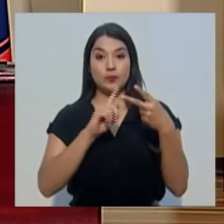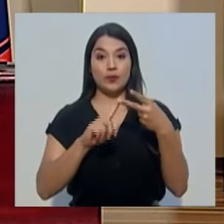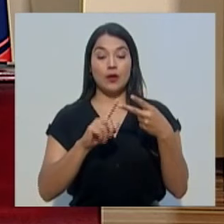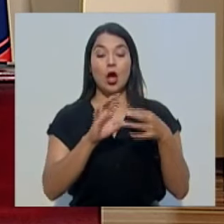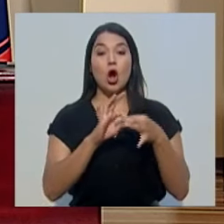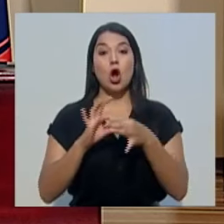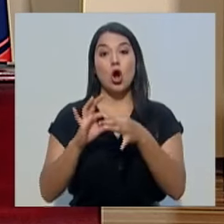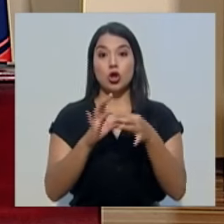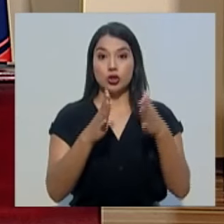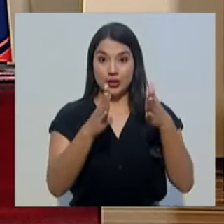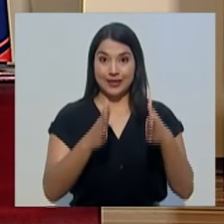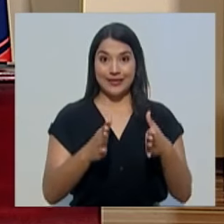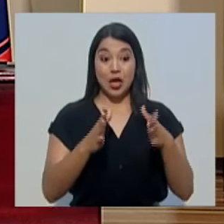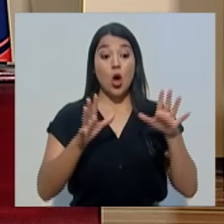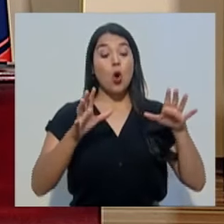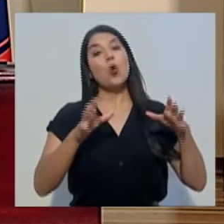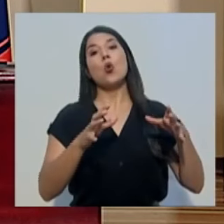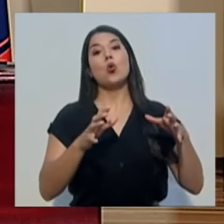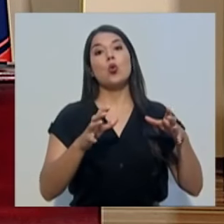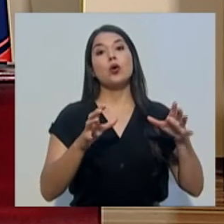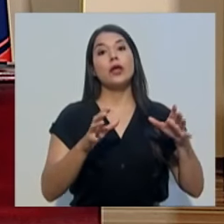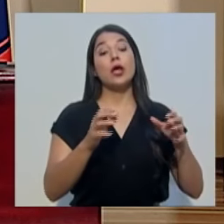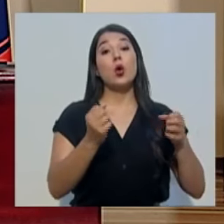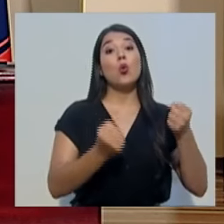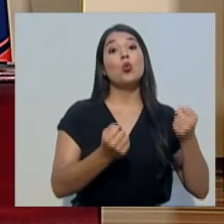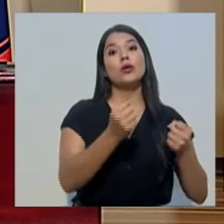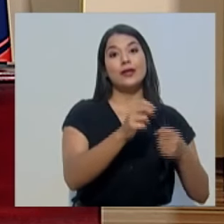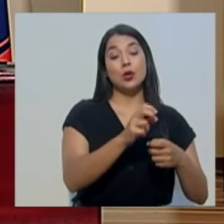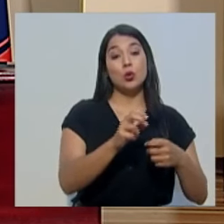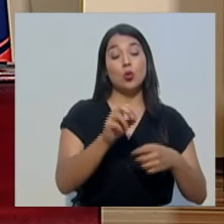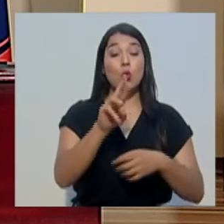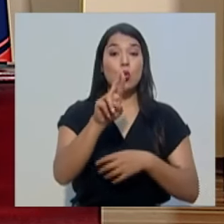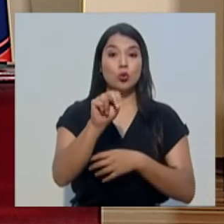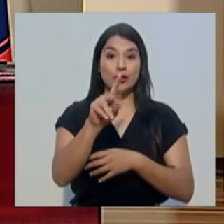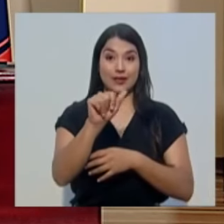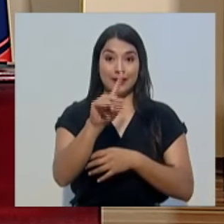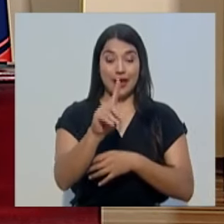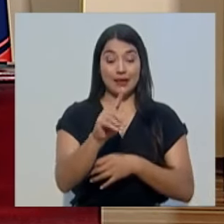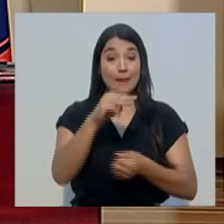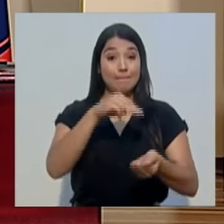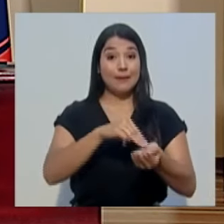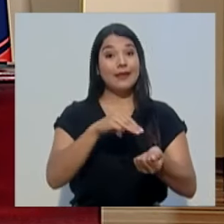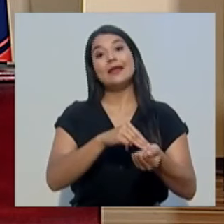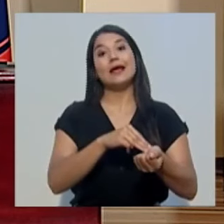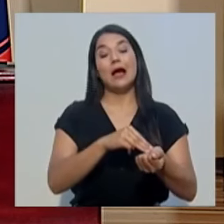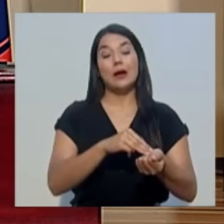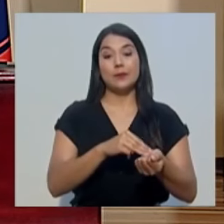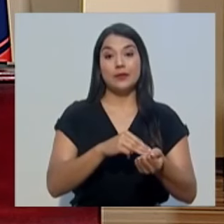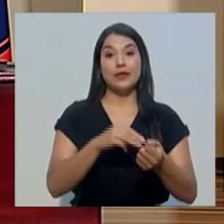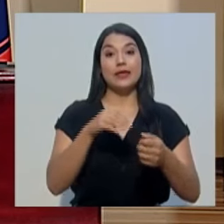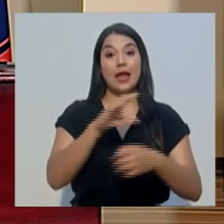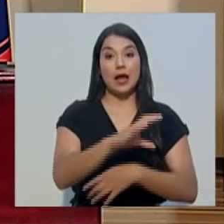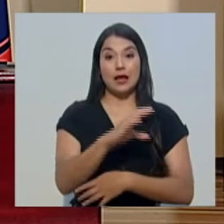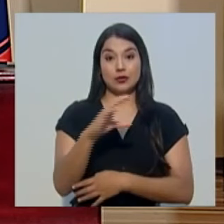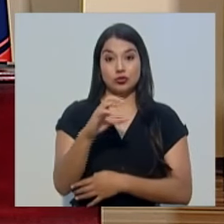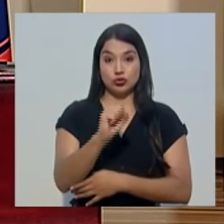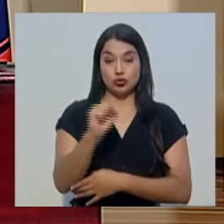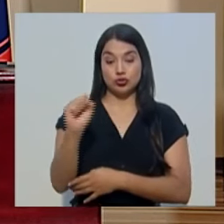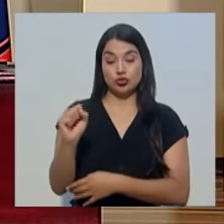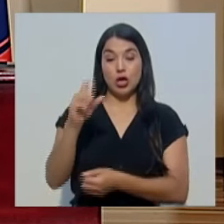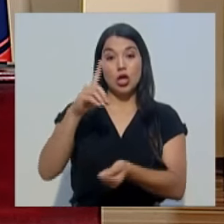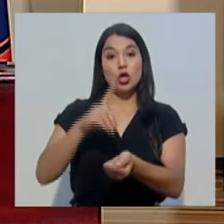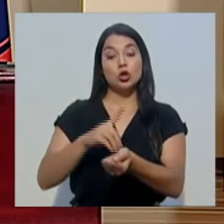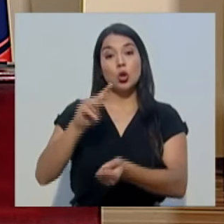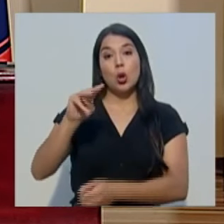y el coordinador de la unidad médica móvil de la Caja Costarricense de Seguro Social, el doctor Mario Vilches. A continuación,